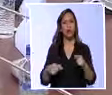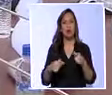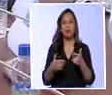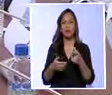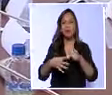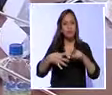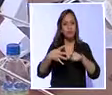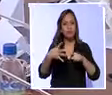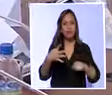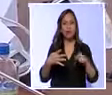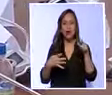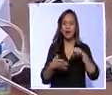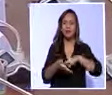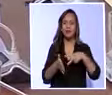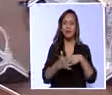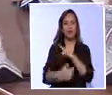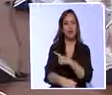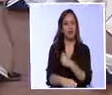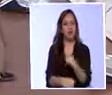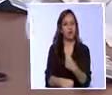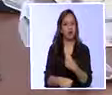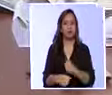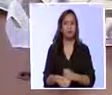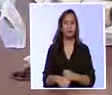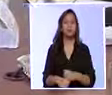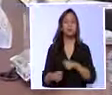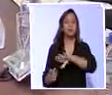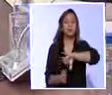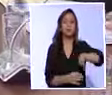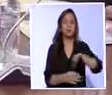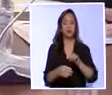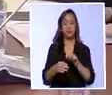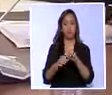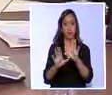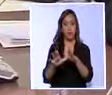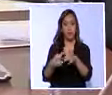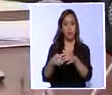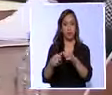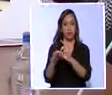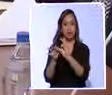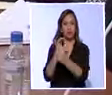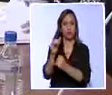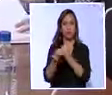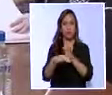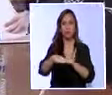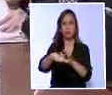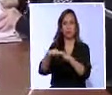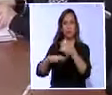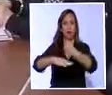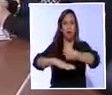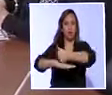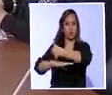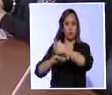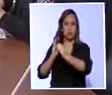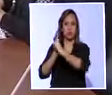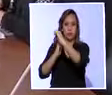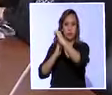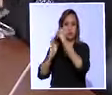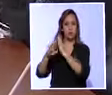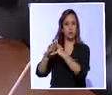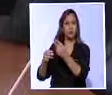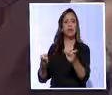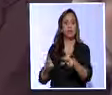El artículo 7 de dicha resolución determina que la Comisión de Relaciones Internacionales convoque de manera inmediata a las autoridades del Ministerio del Interior y